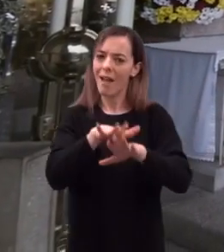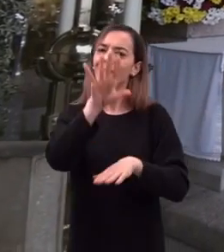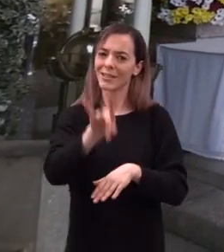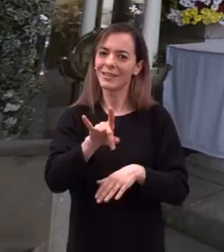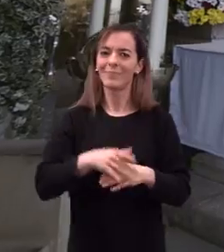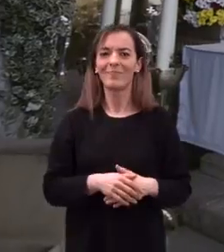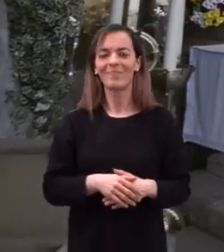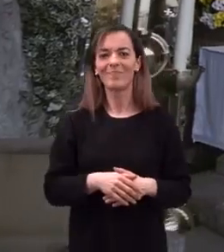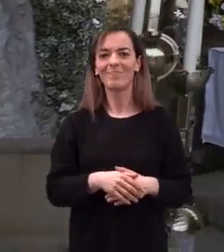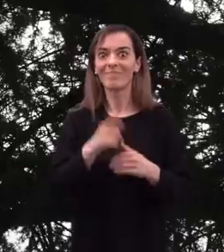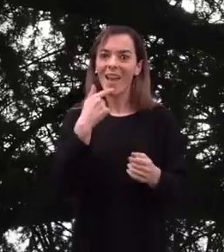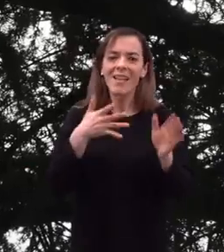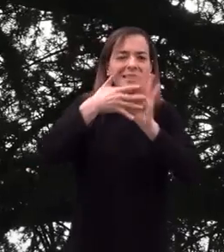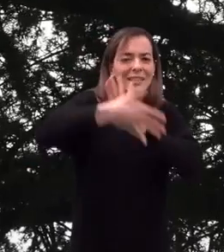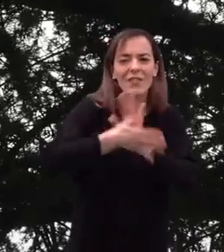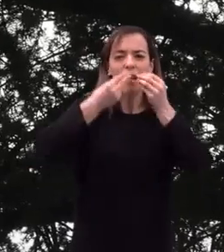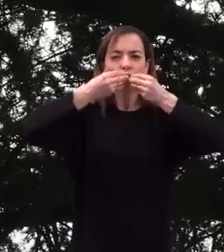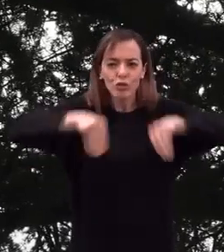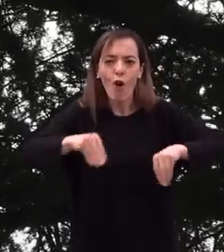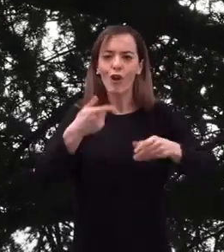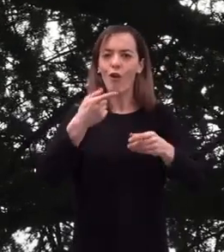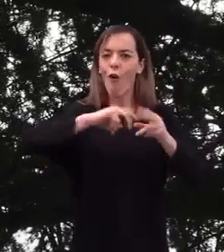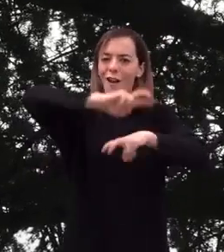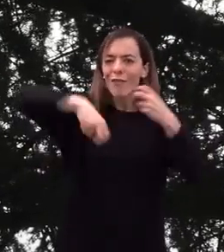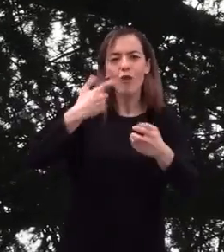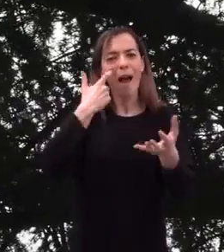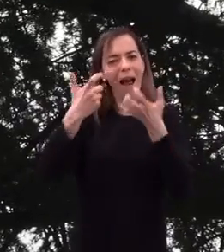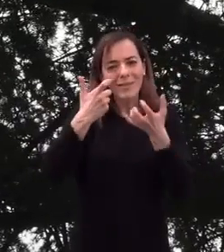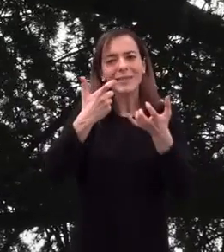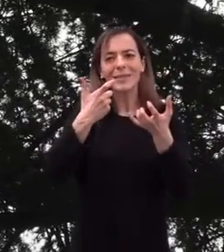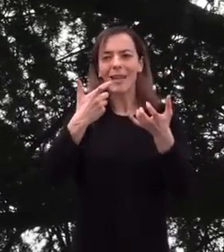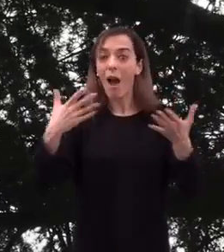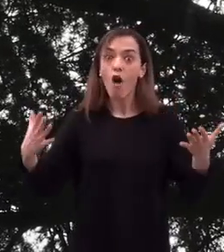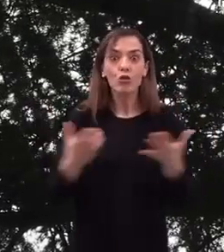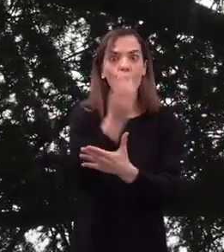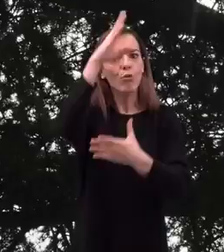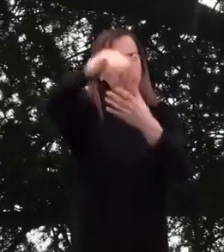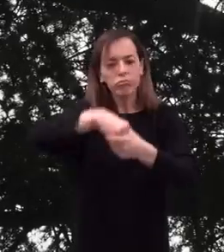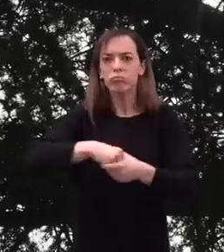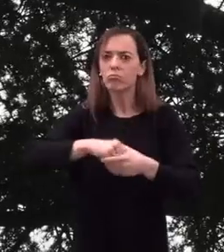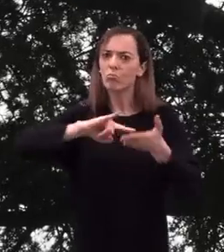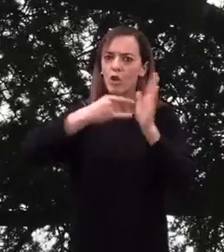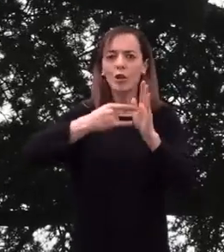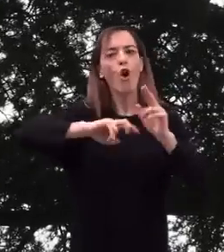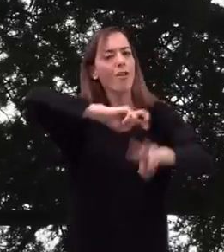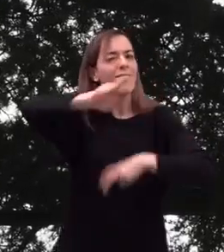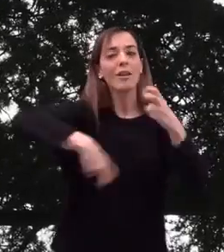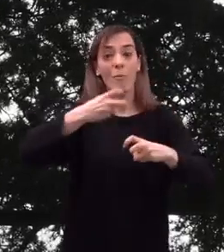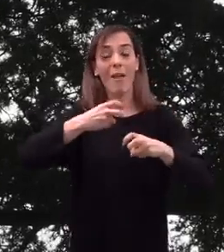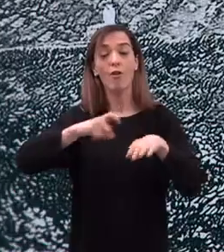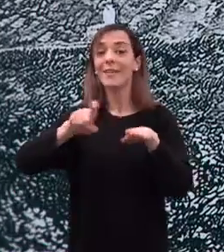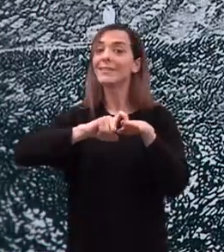el significado histórico y la reforma artística en un proyecto renovador y